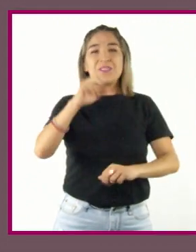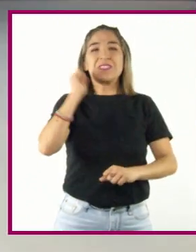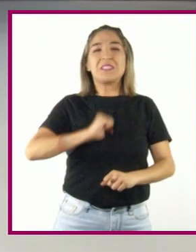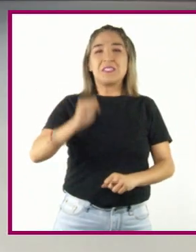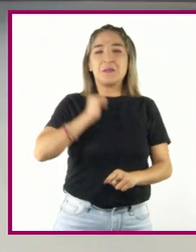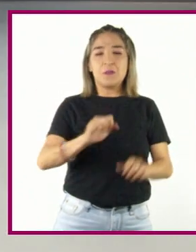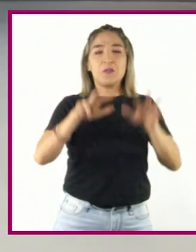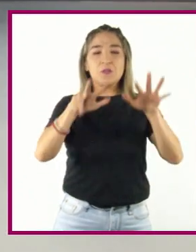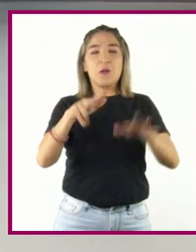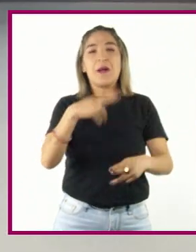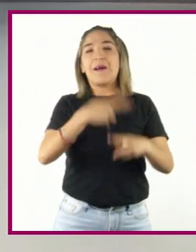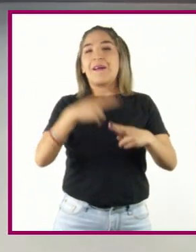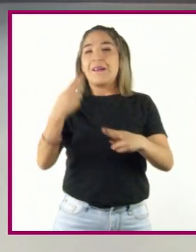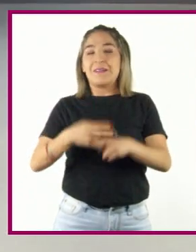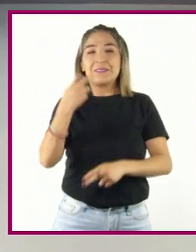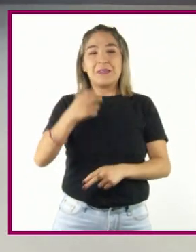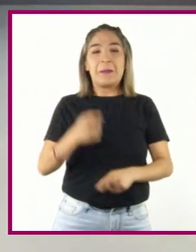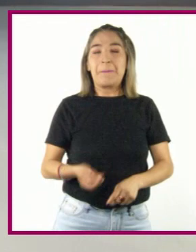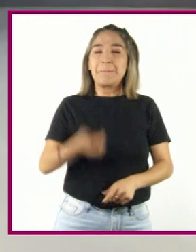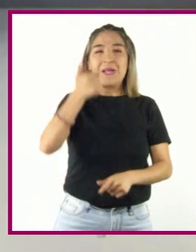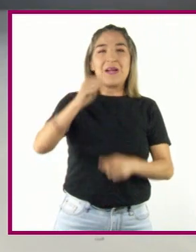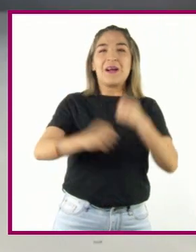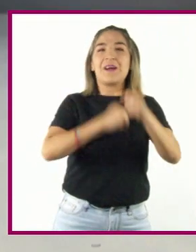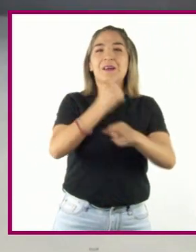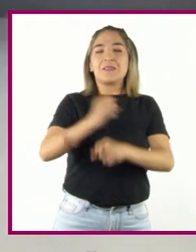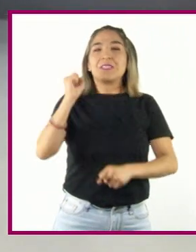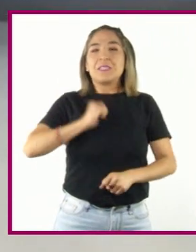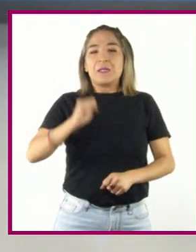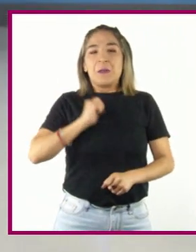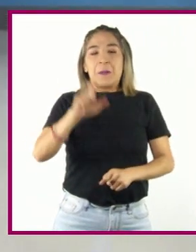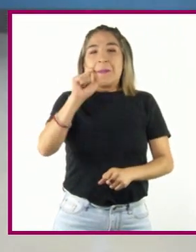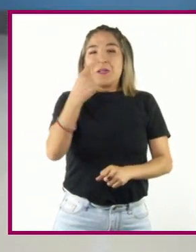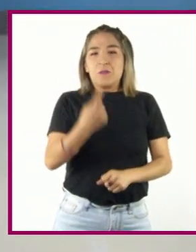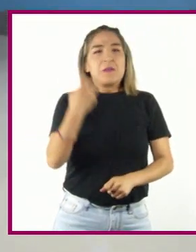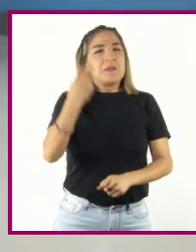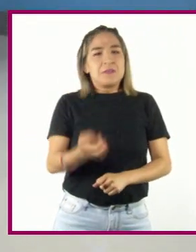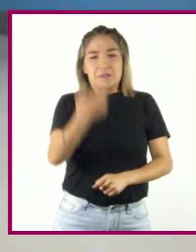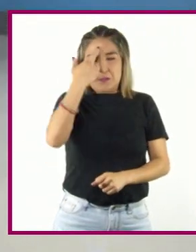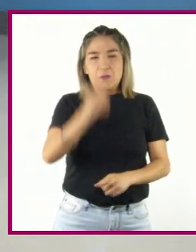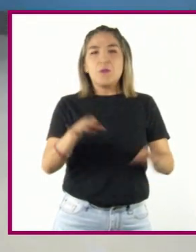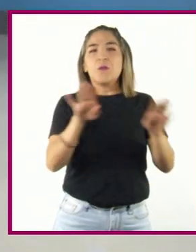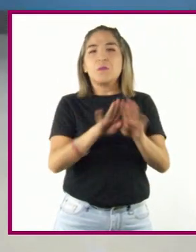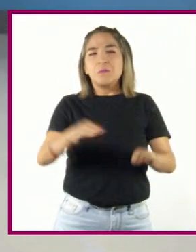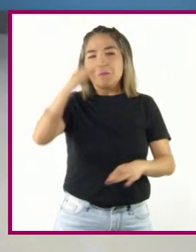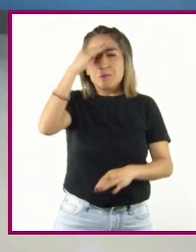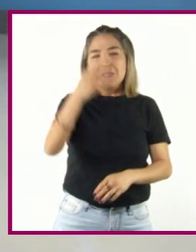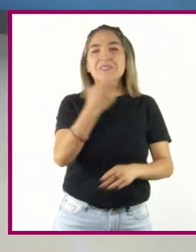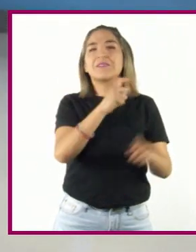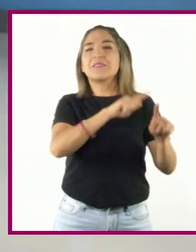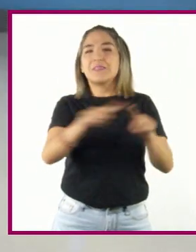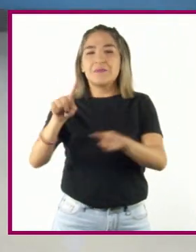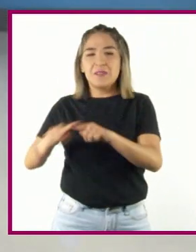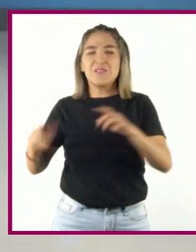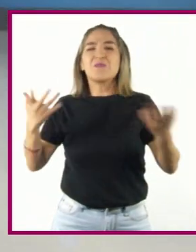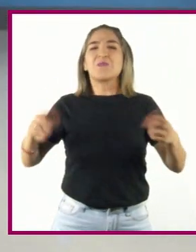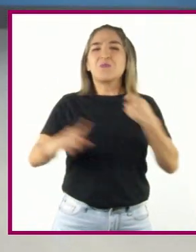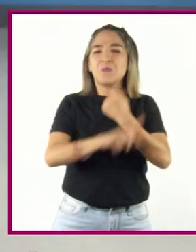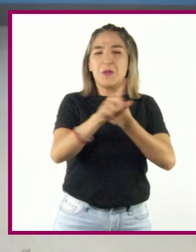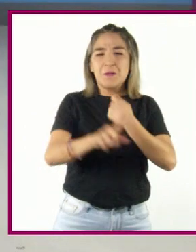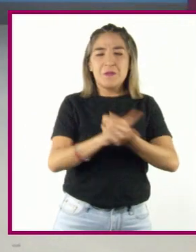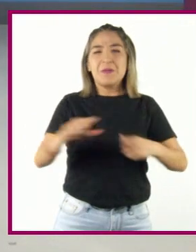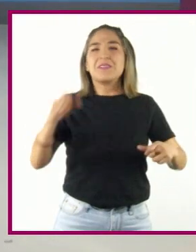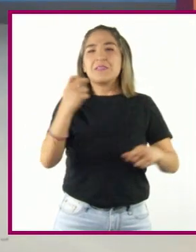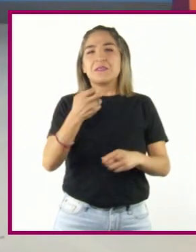XVIII hasta los primeros años del siglo XXI. Esto le permitió reflexionar sobre la diferencia de los conflictos